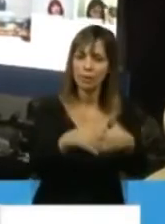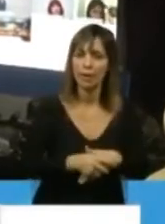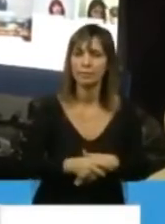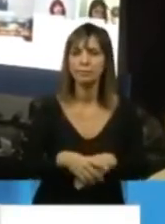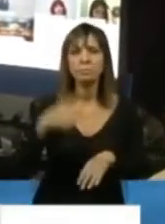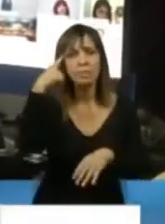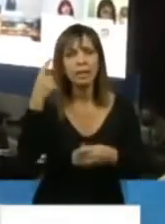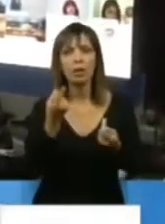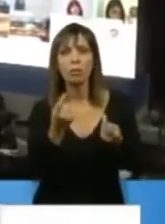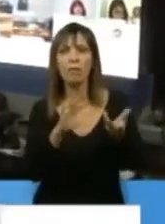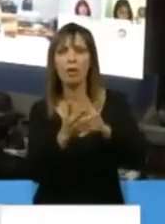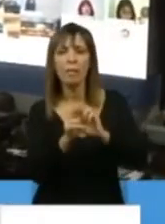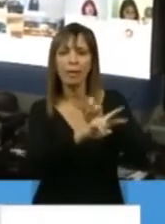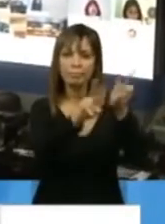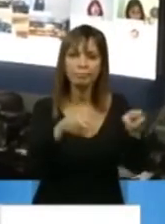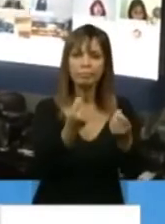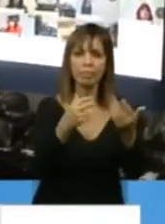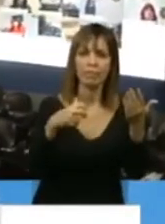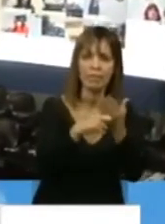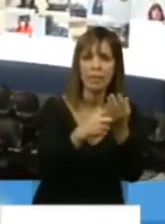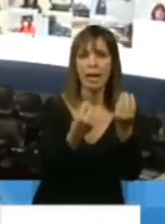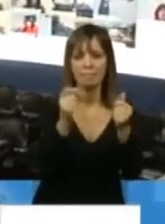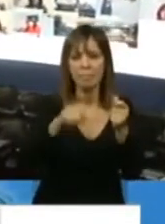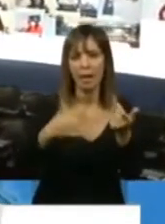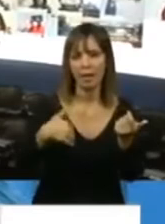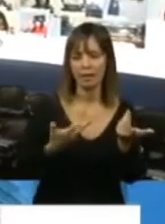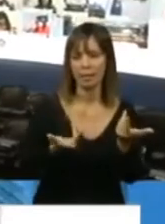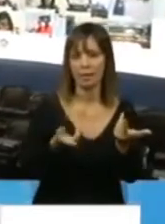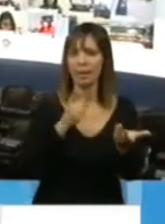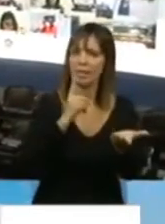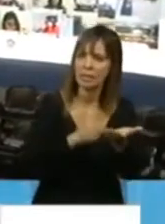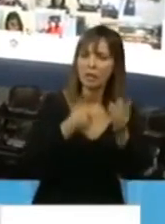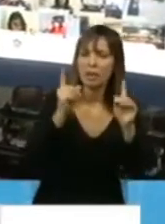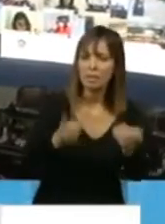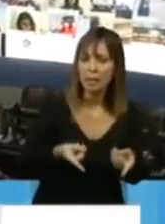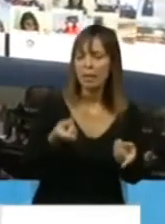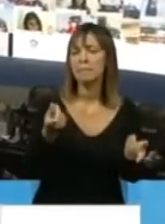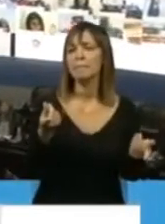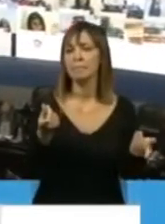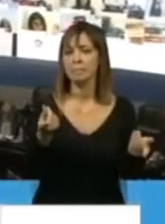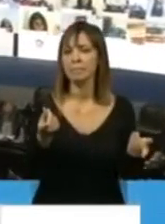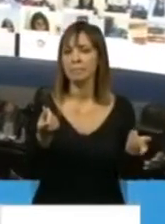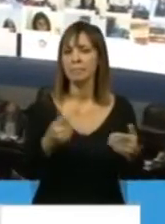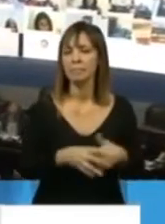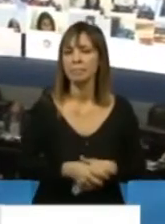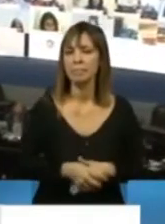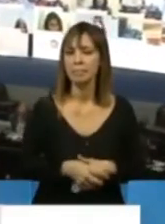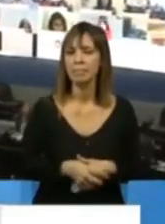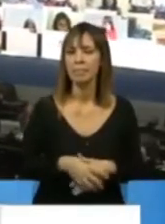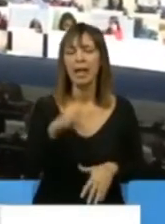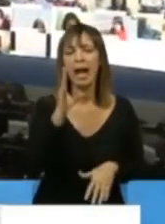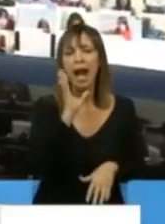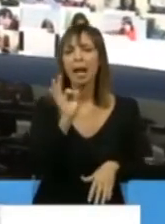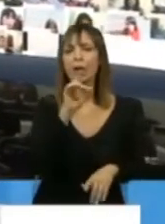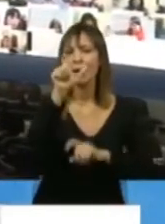fiscal, definiendo la política monetaria y definiendo en definitiva algo que